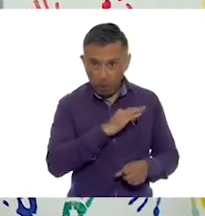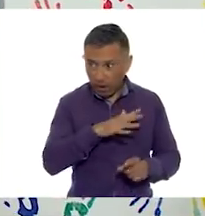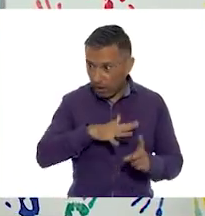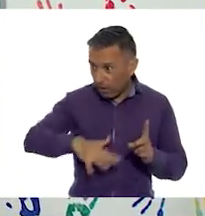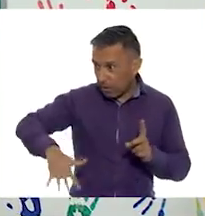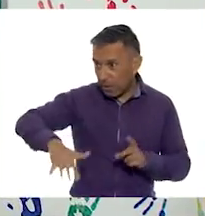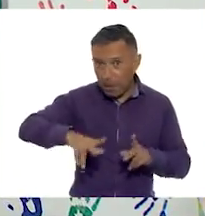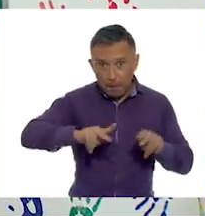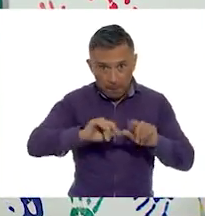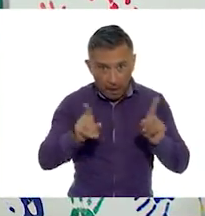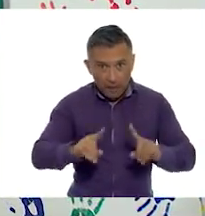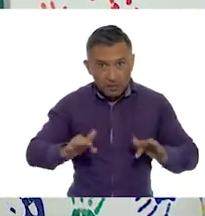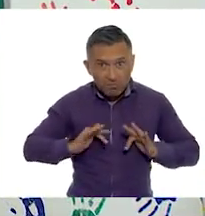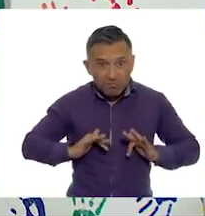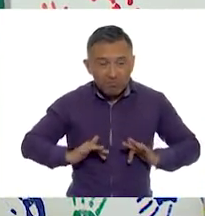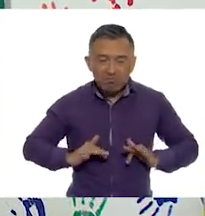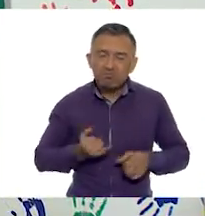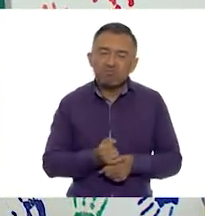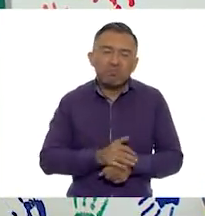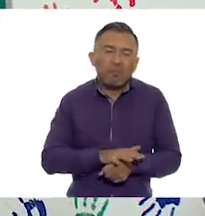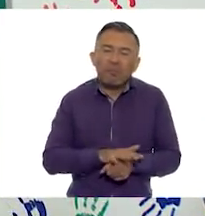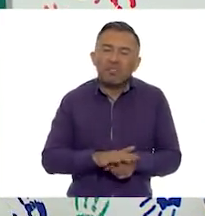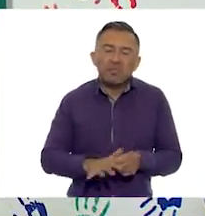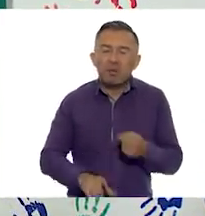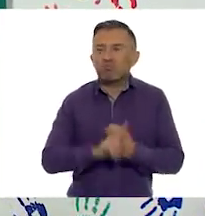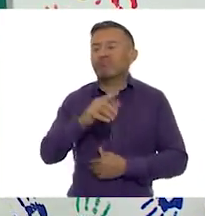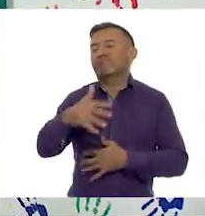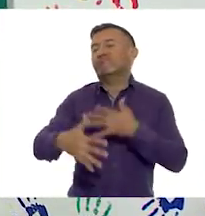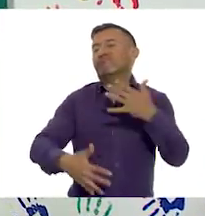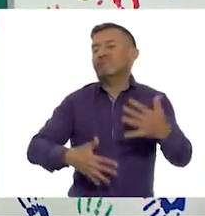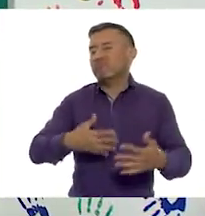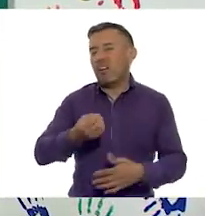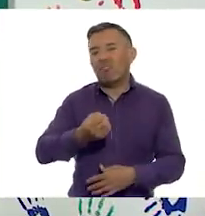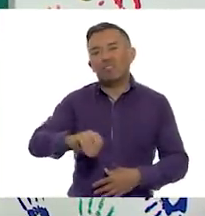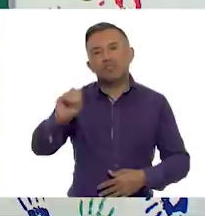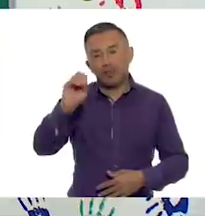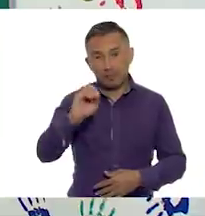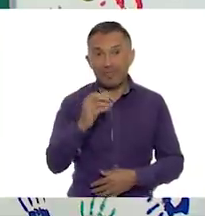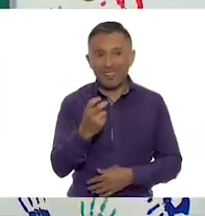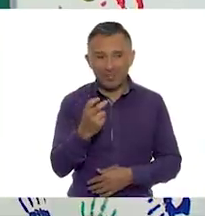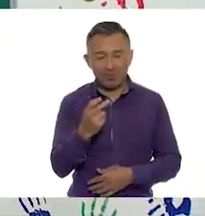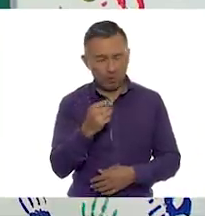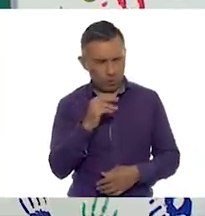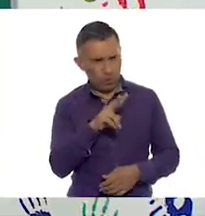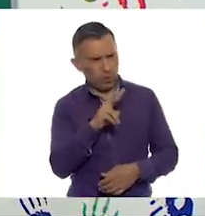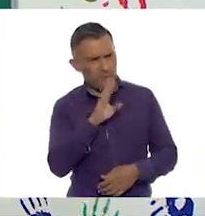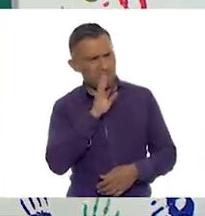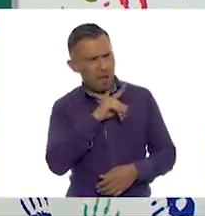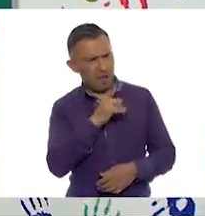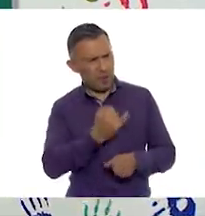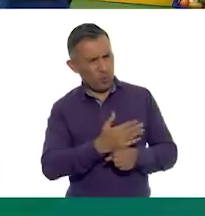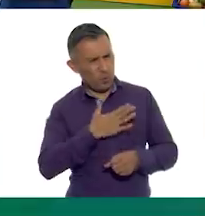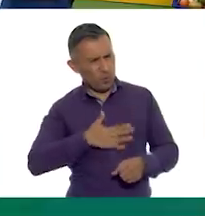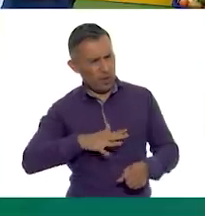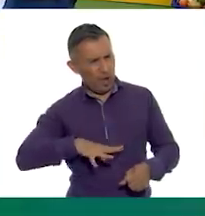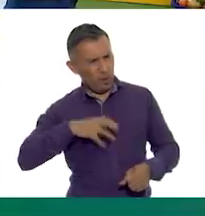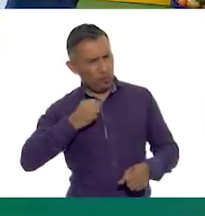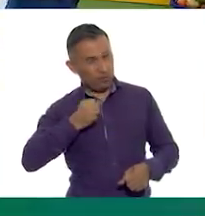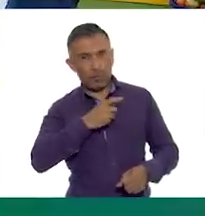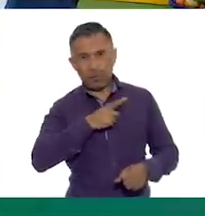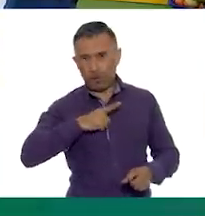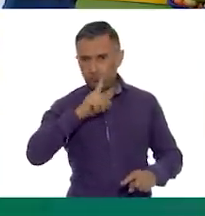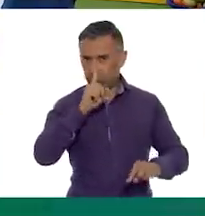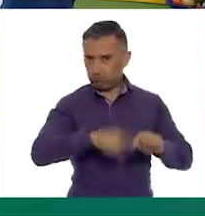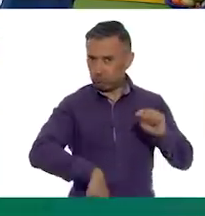reconocemos una situación injusta, debemos realizar alguna acción para terminar con ella. Claro, porque de esta